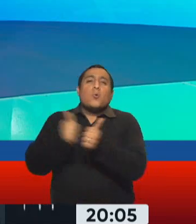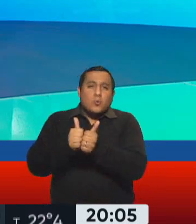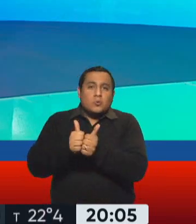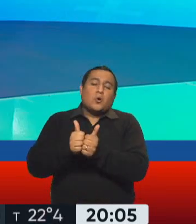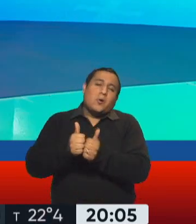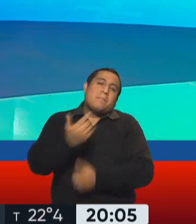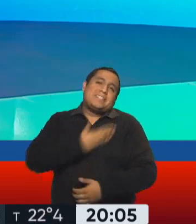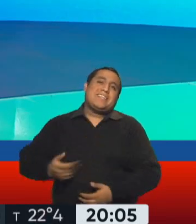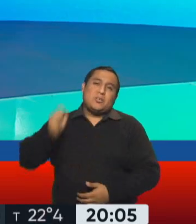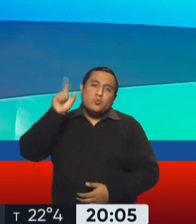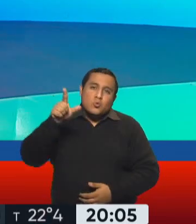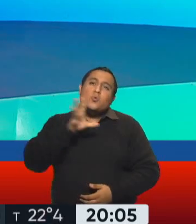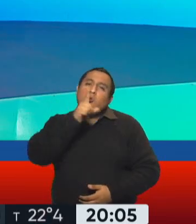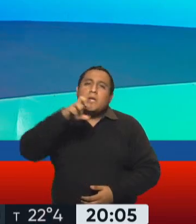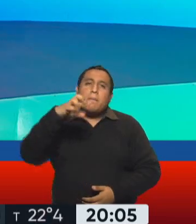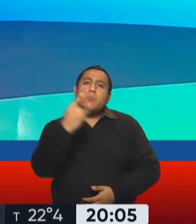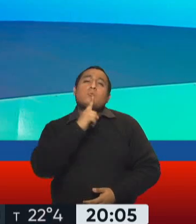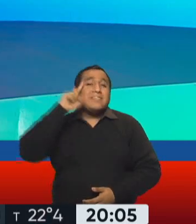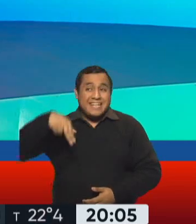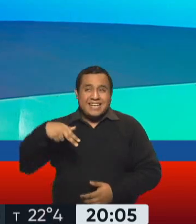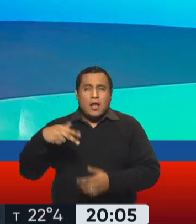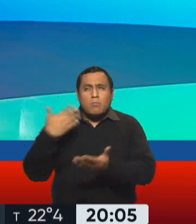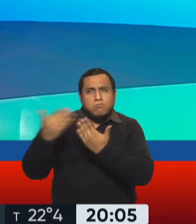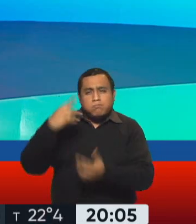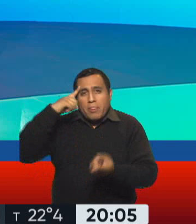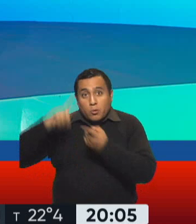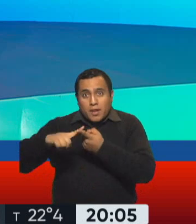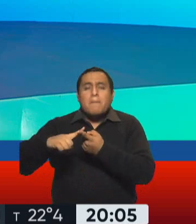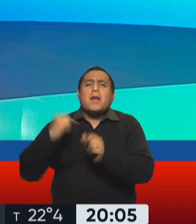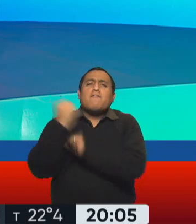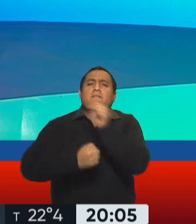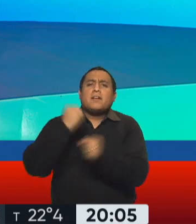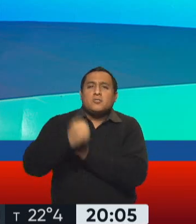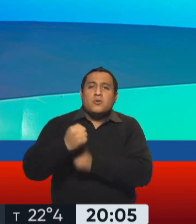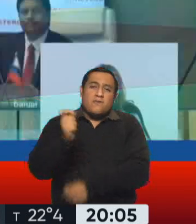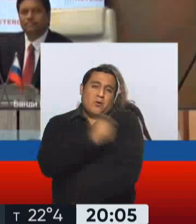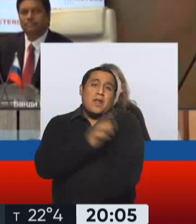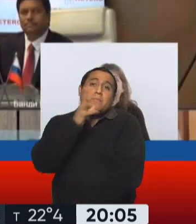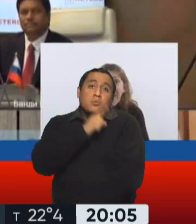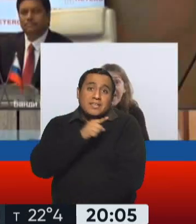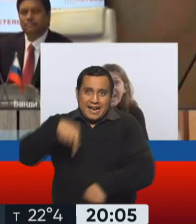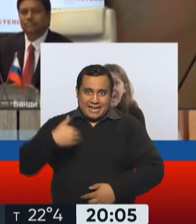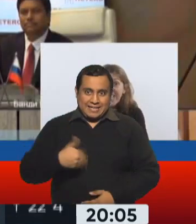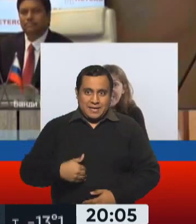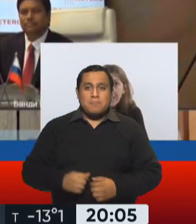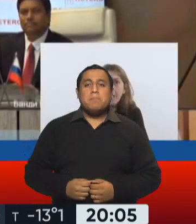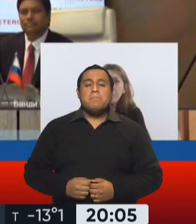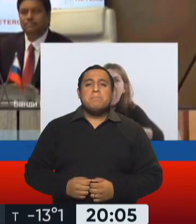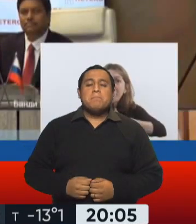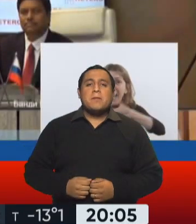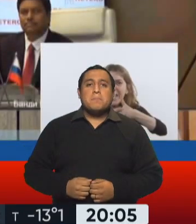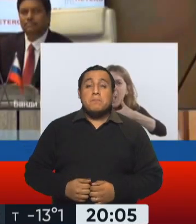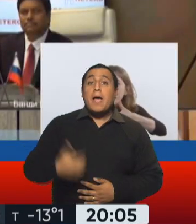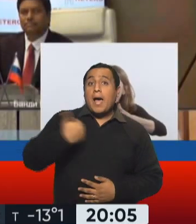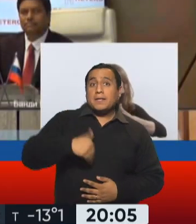Putin, quienes de esta manera hablaban del acuerdo para la fabricación de la Sputnik en la Argentina. Argentina ha sido el